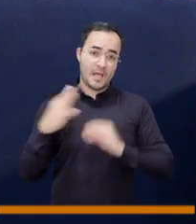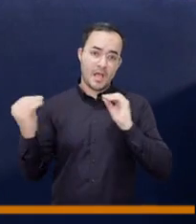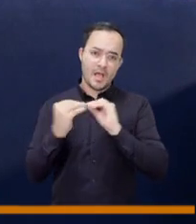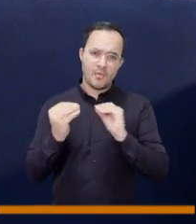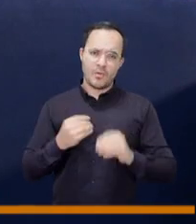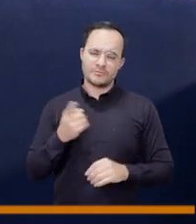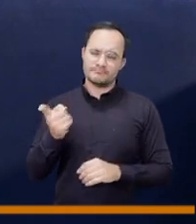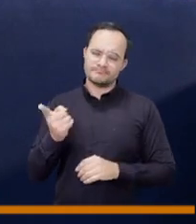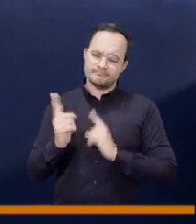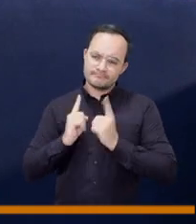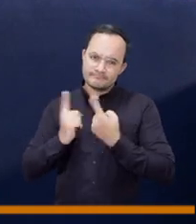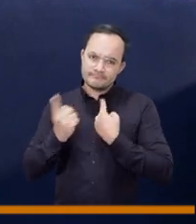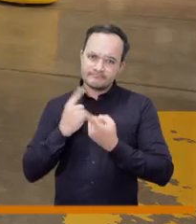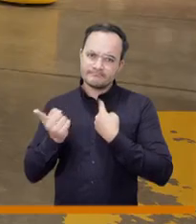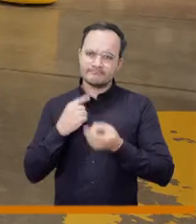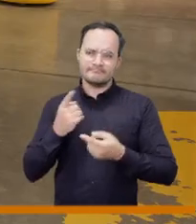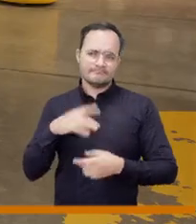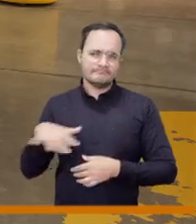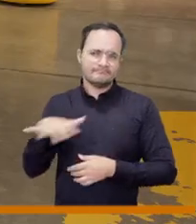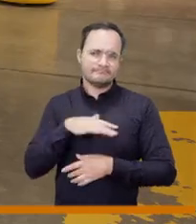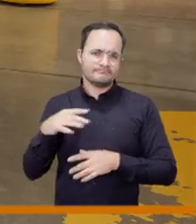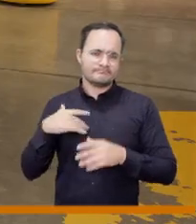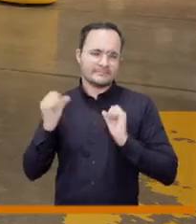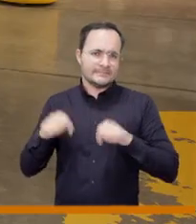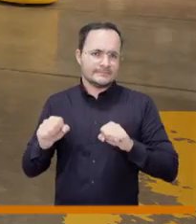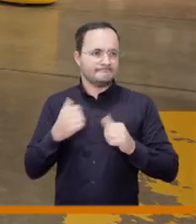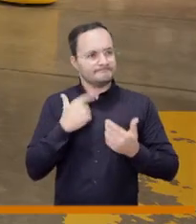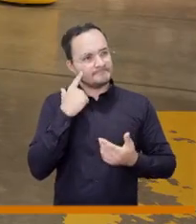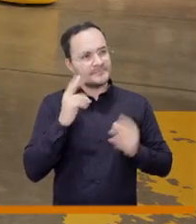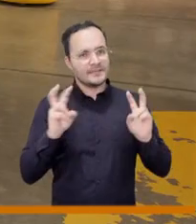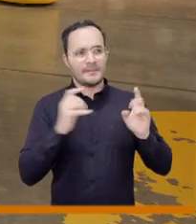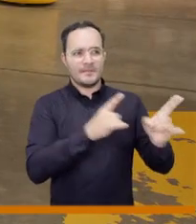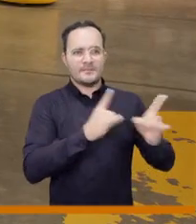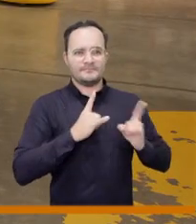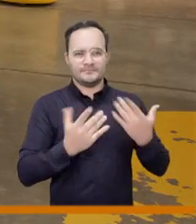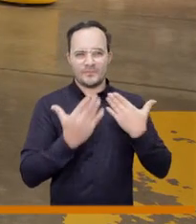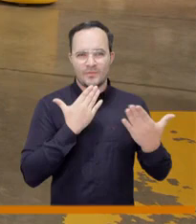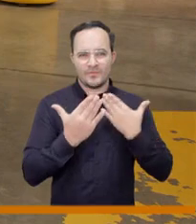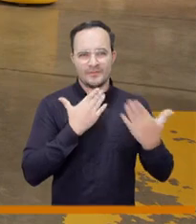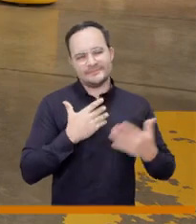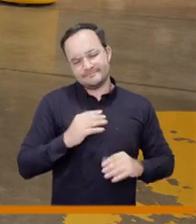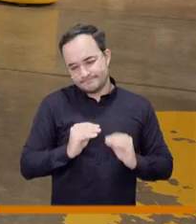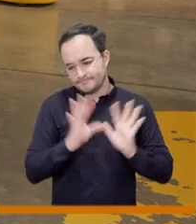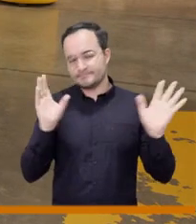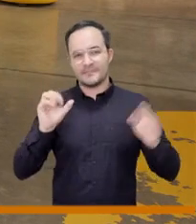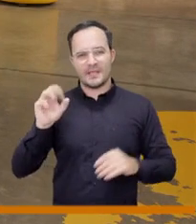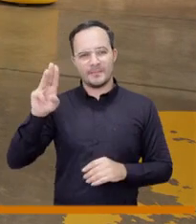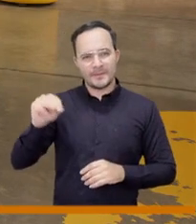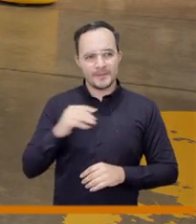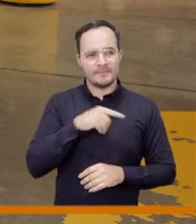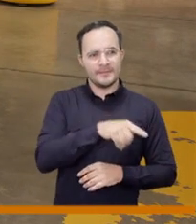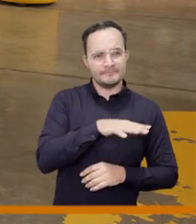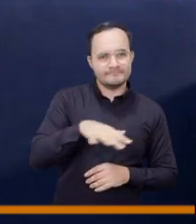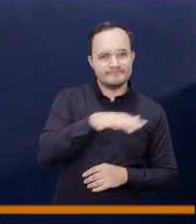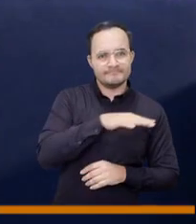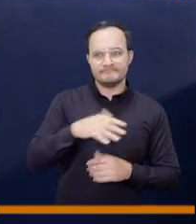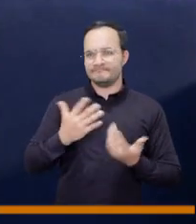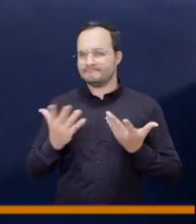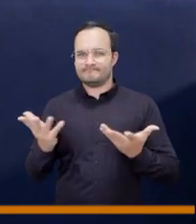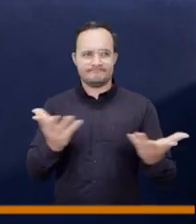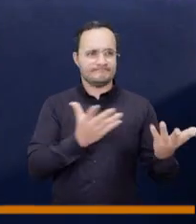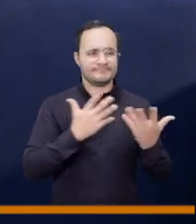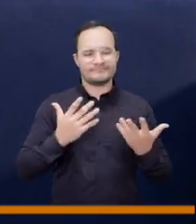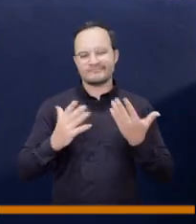compañera claudia la concejala esto es un tema de confianza el confianza que esta administración y la gerencia de pm no ha podido